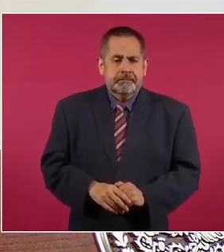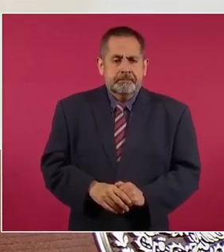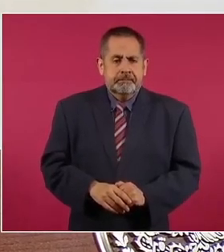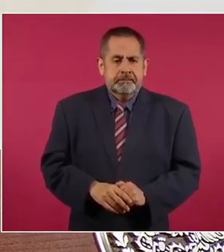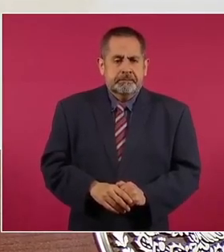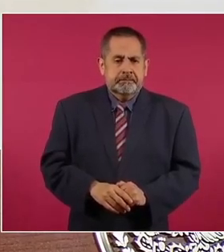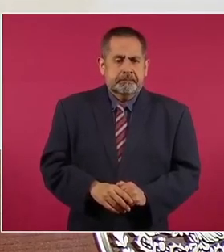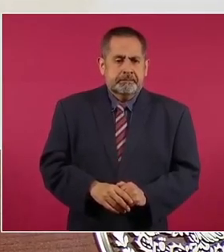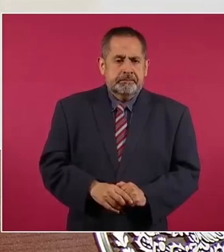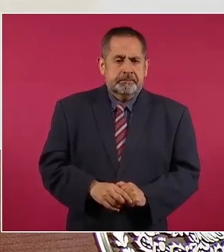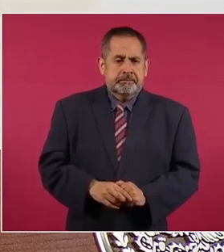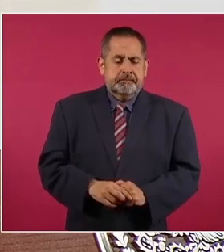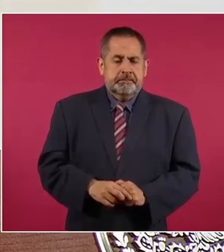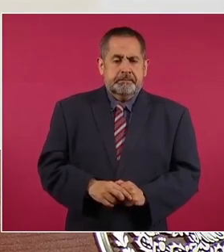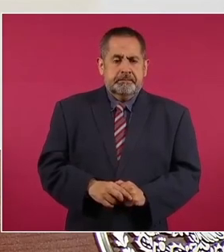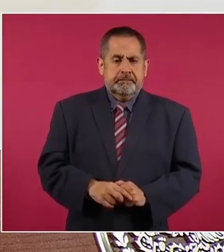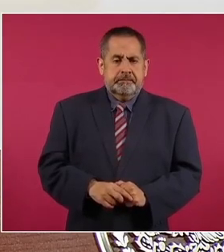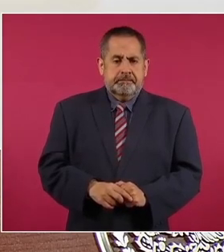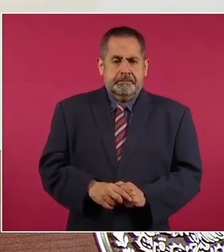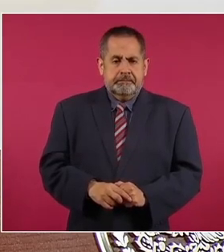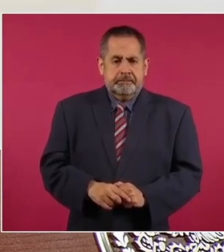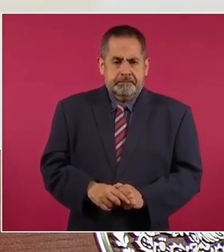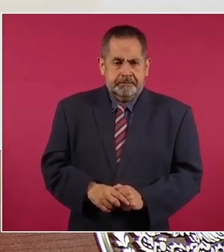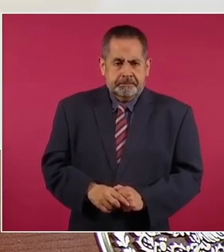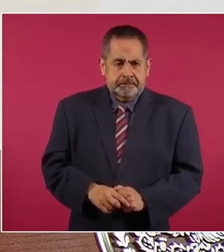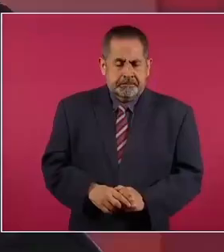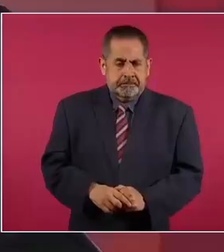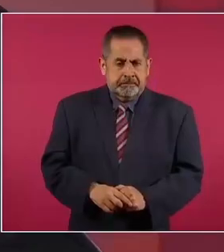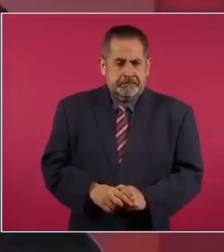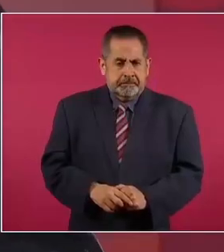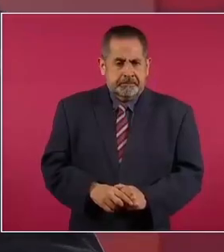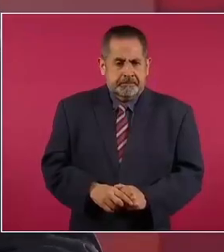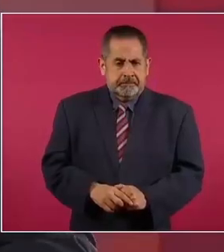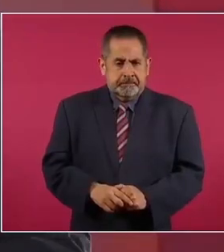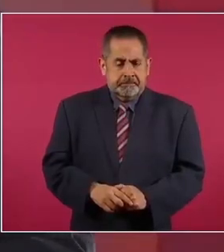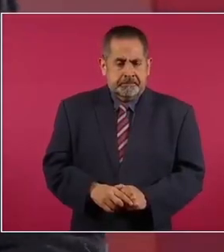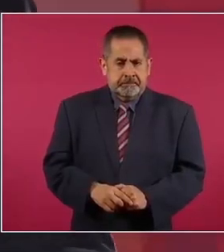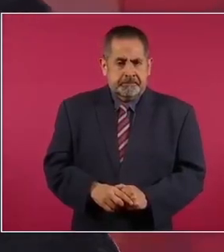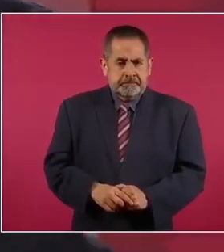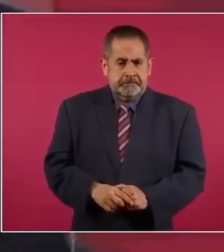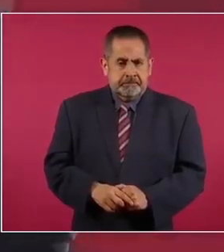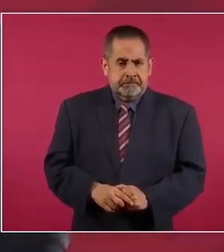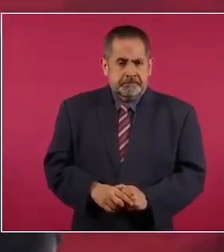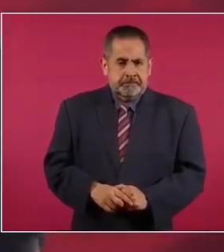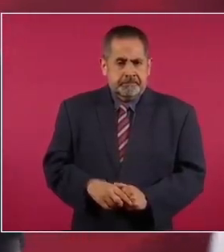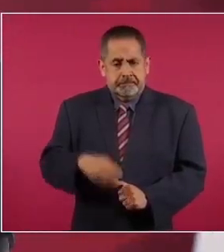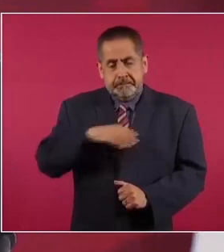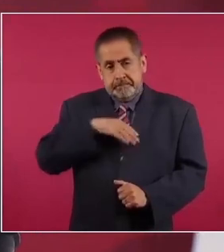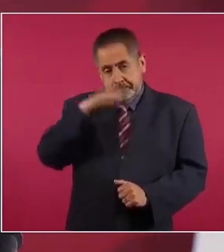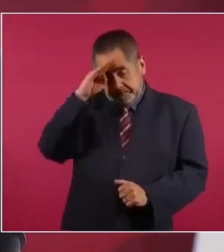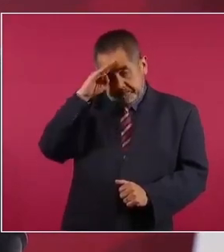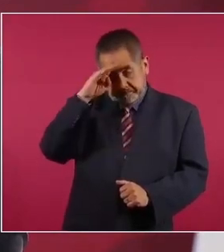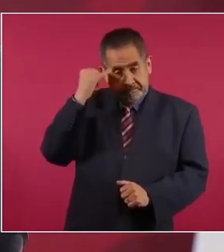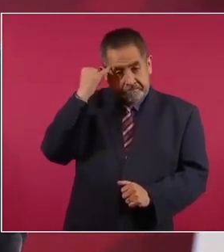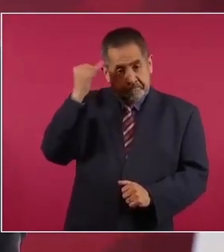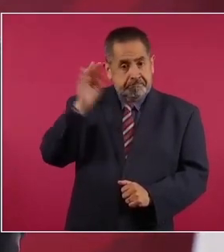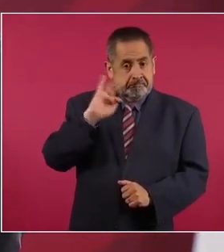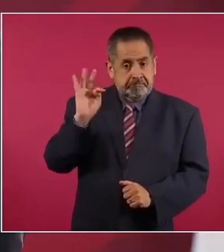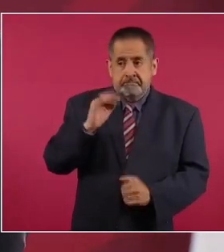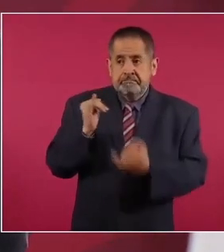así es en otros casos.